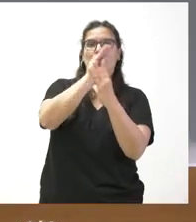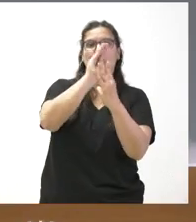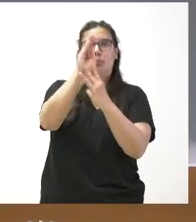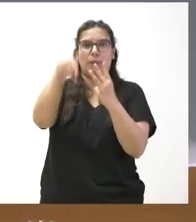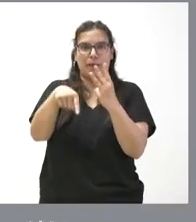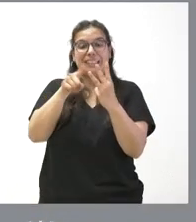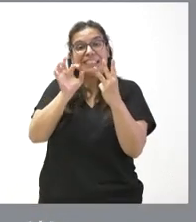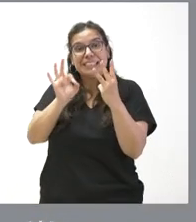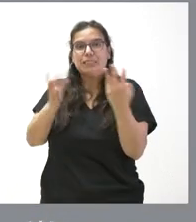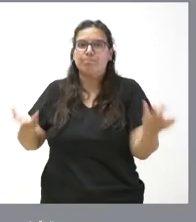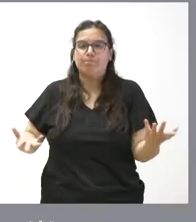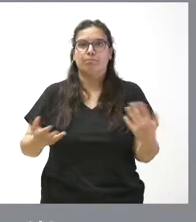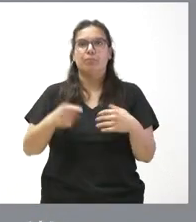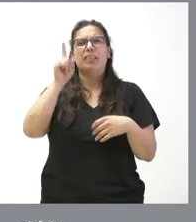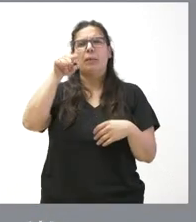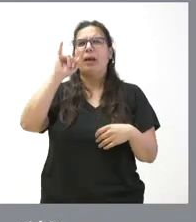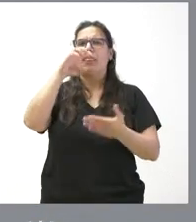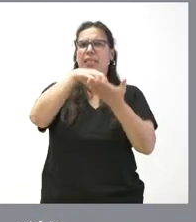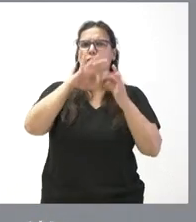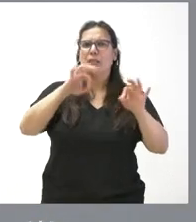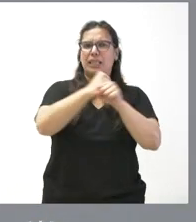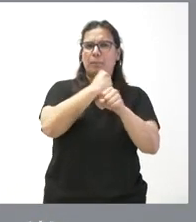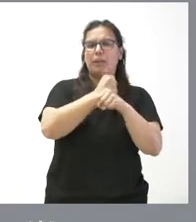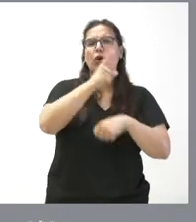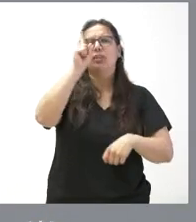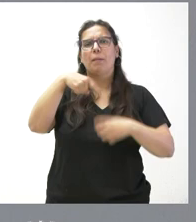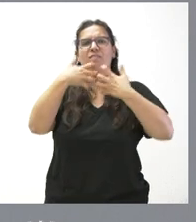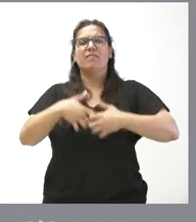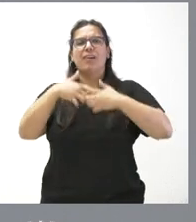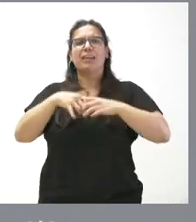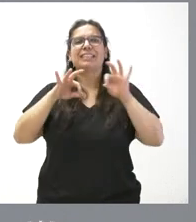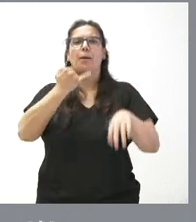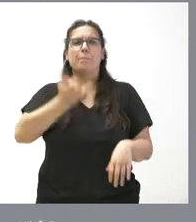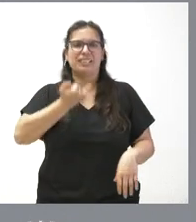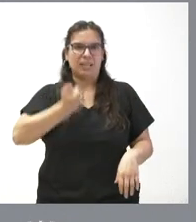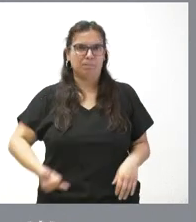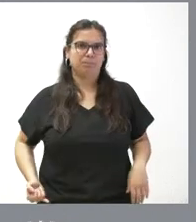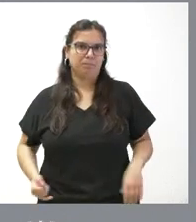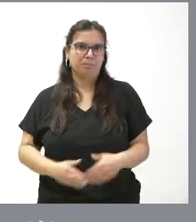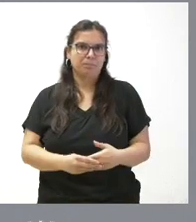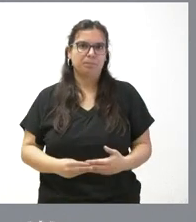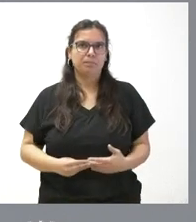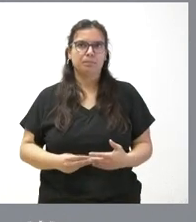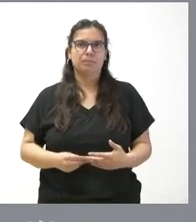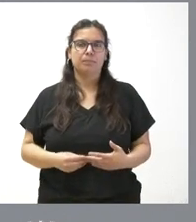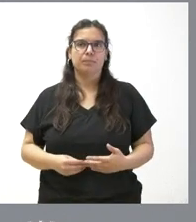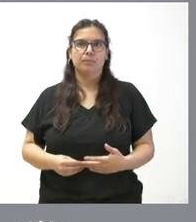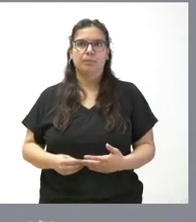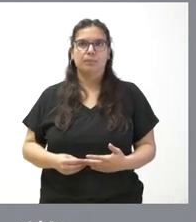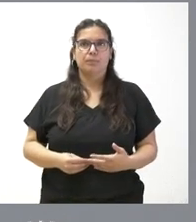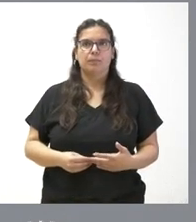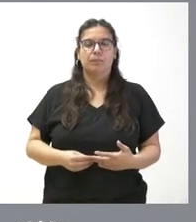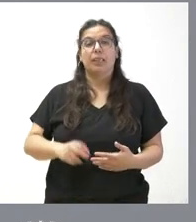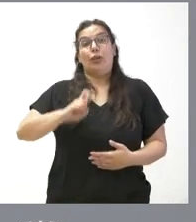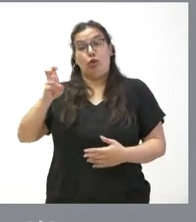Allí hay en Venta de Baños un centro especial de empleo y también una fábrica de pastas alimenticias, fuera de la que estamos